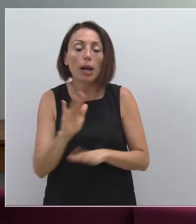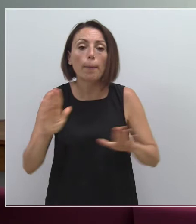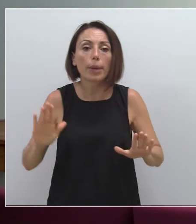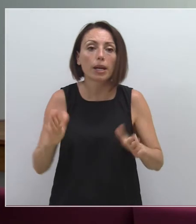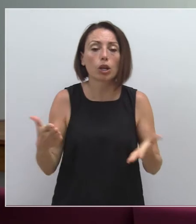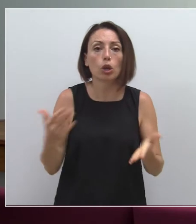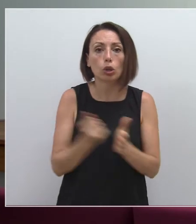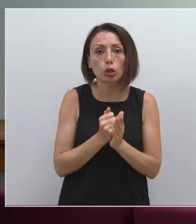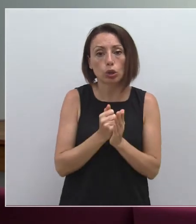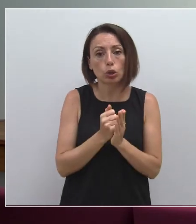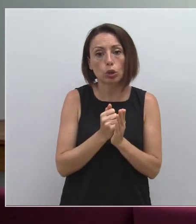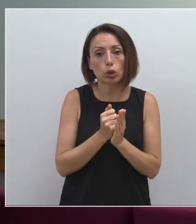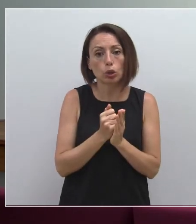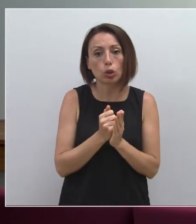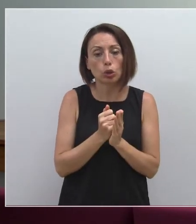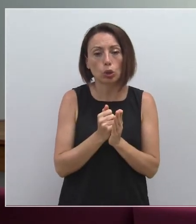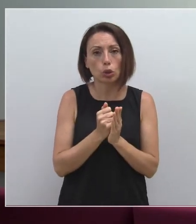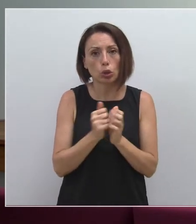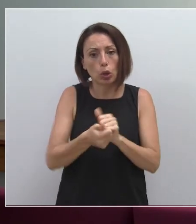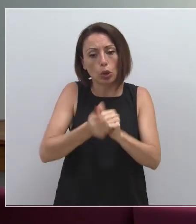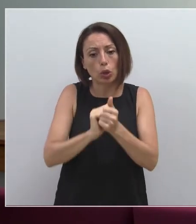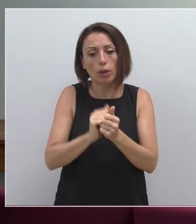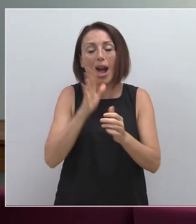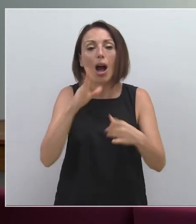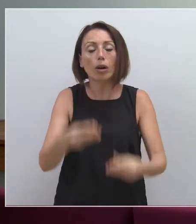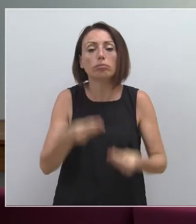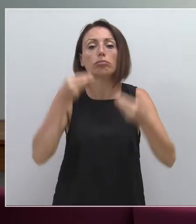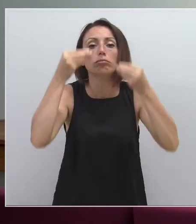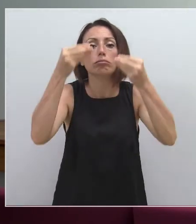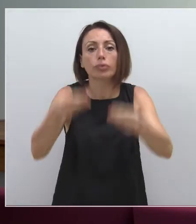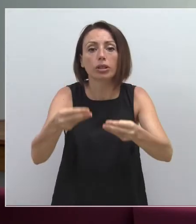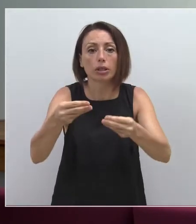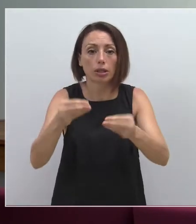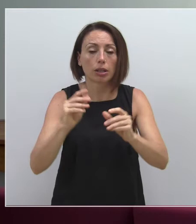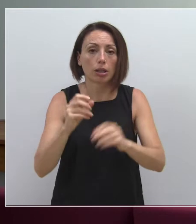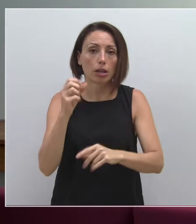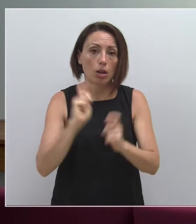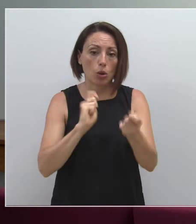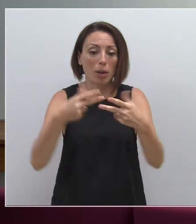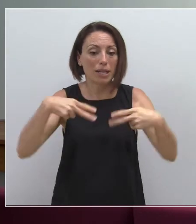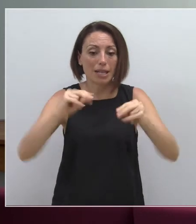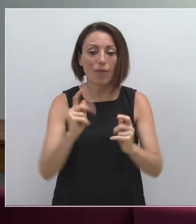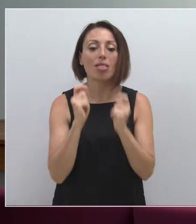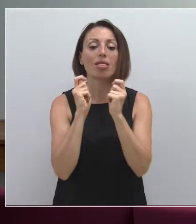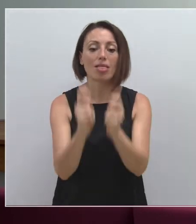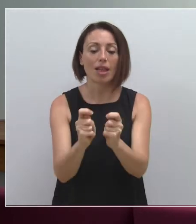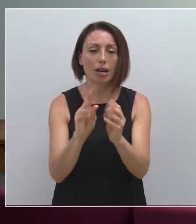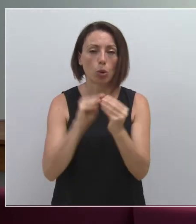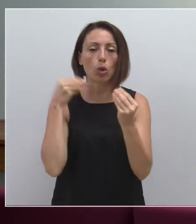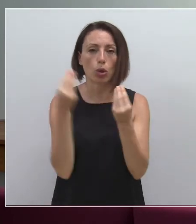en la referencia que les vamos a entregar ahora al final de la rueda de presa. Sí, bueno,